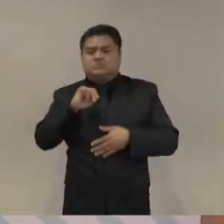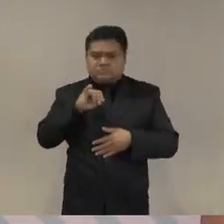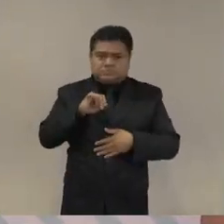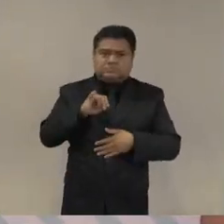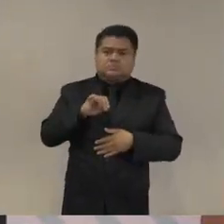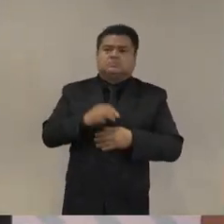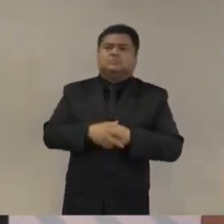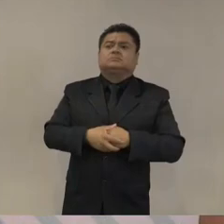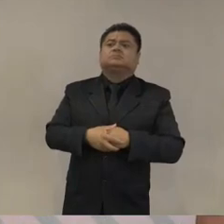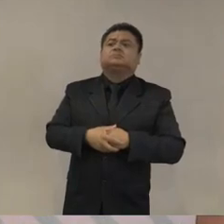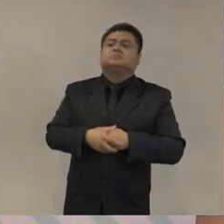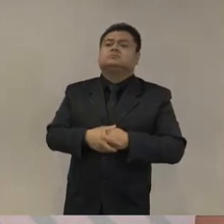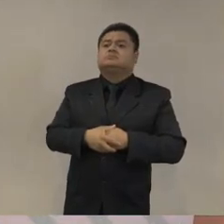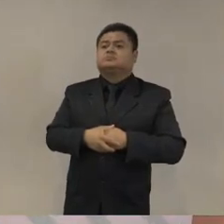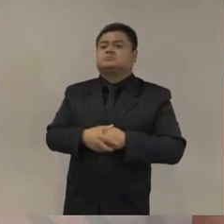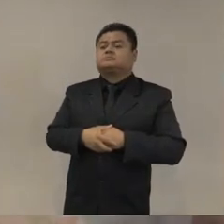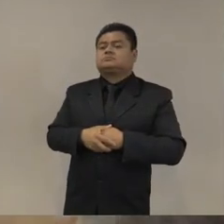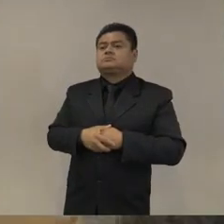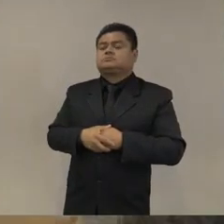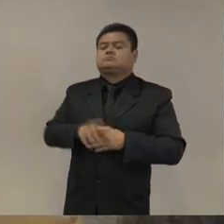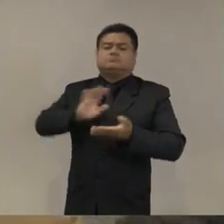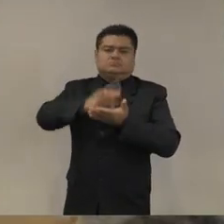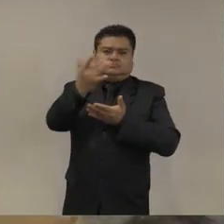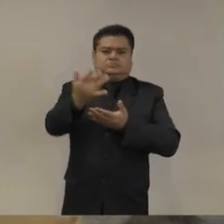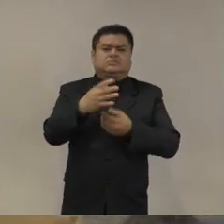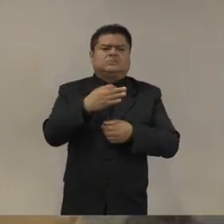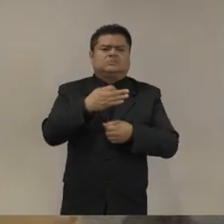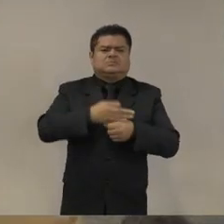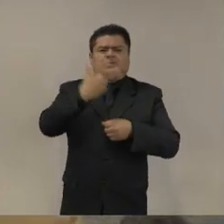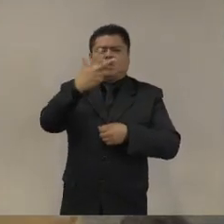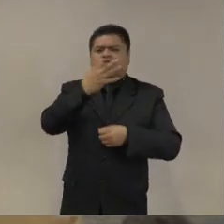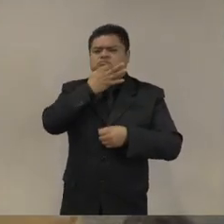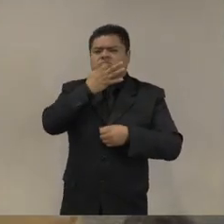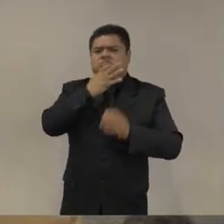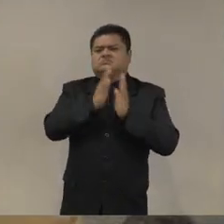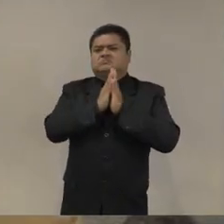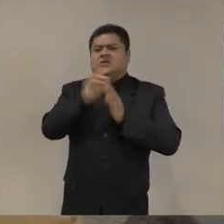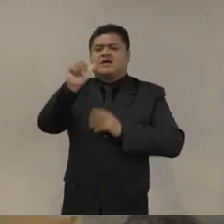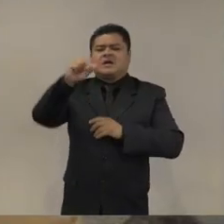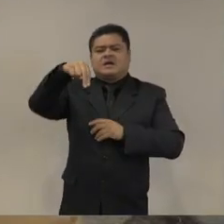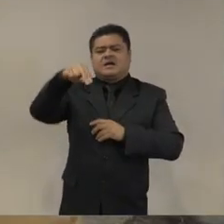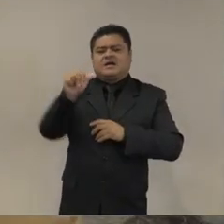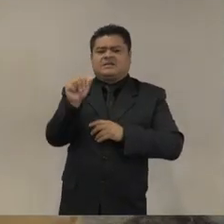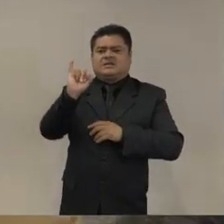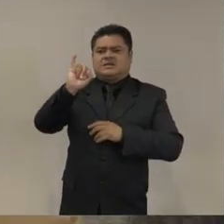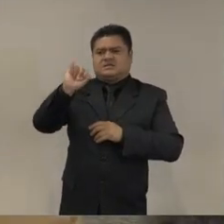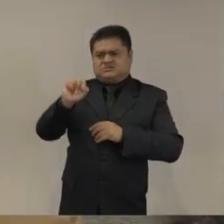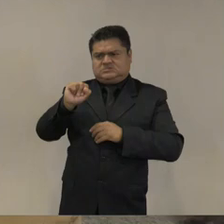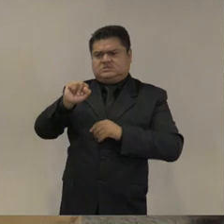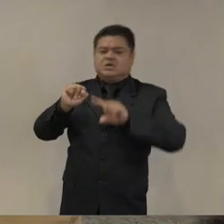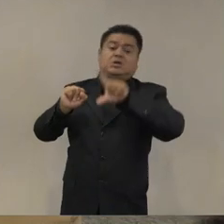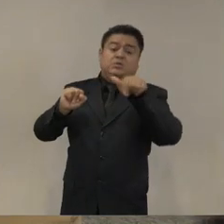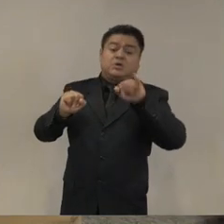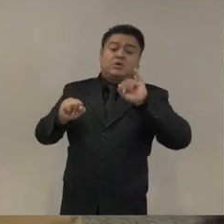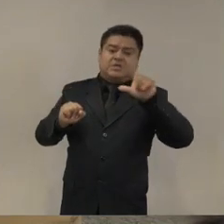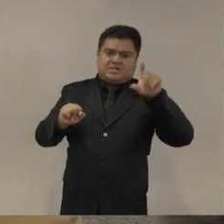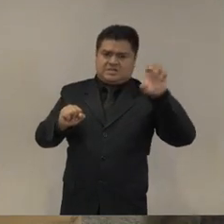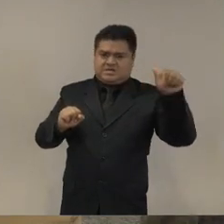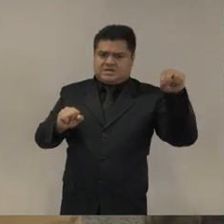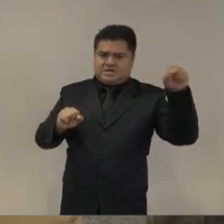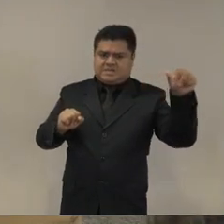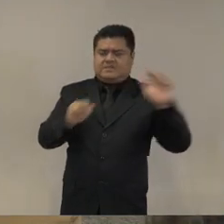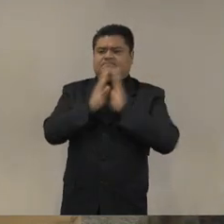gracias gracias gracias Julián nos quedan como 8 minutitos Anaís y luego quiero cerrar con Eliana pero ahorita digo por qué a ver Anaís por